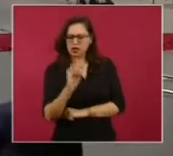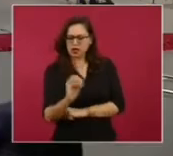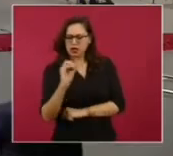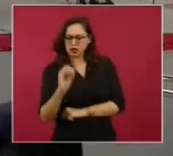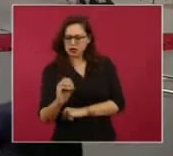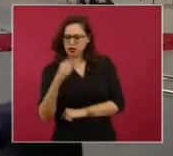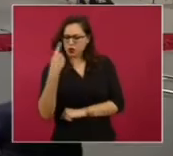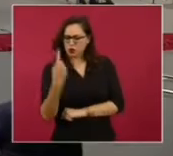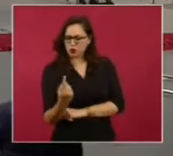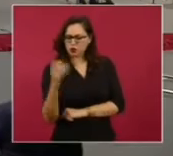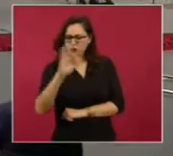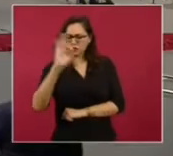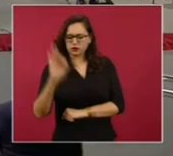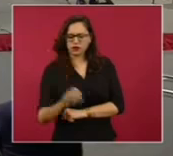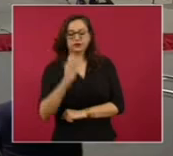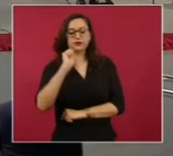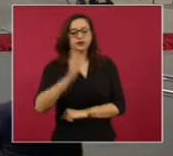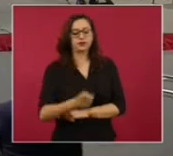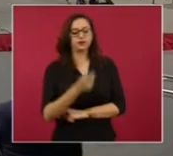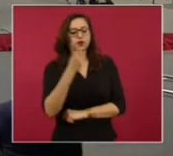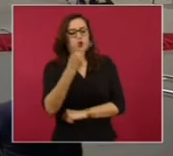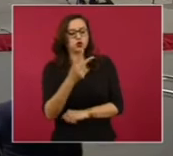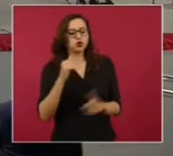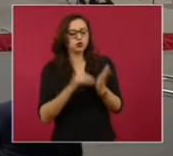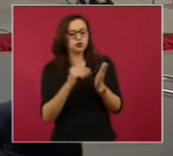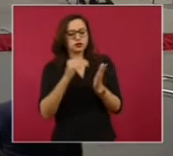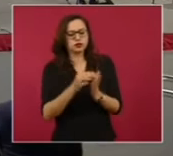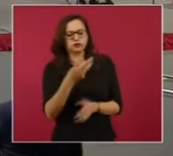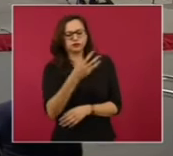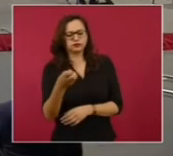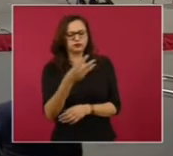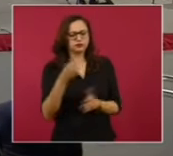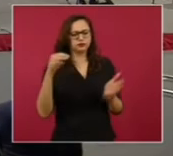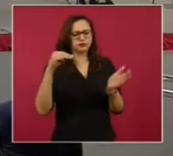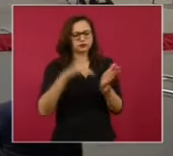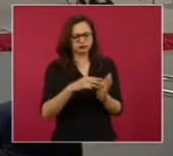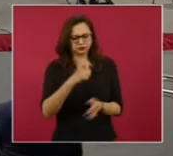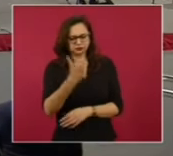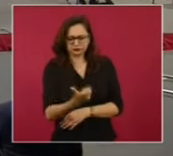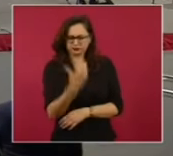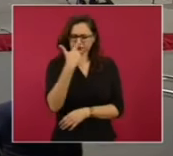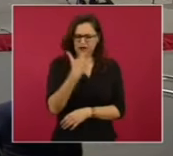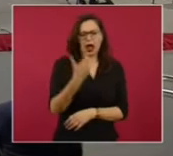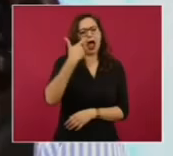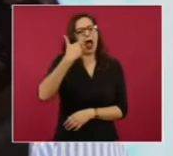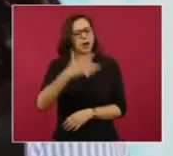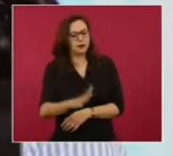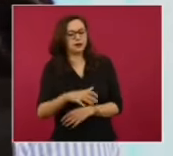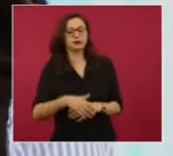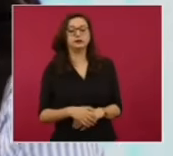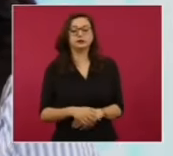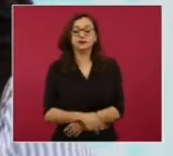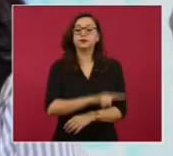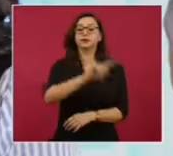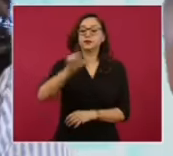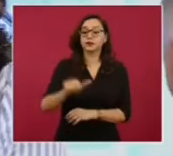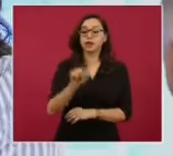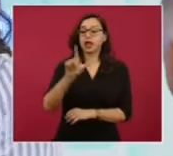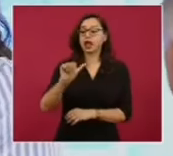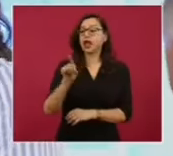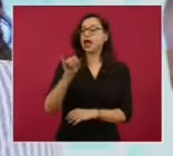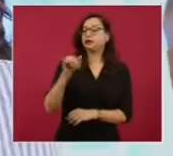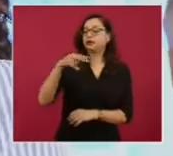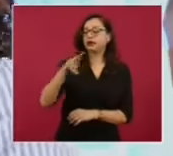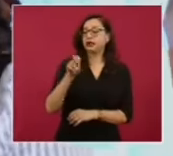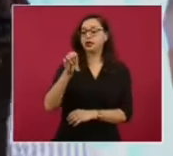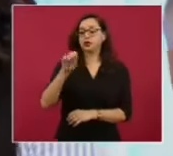es decir, dos millones trescientos mil pesos. Latinos publicó un reportaje titulado,